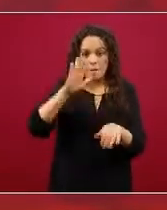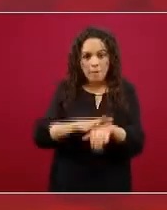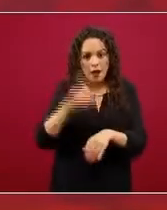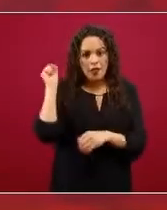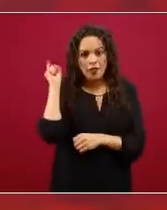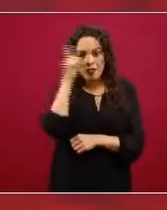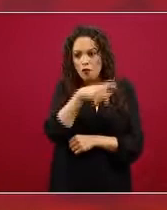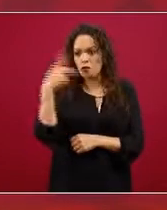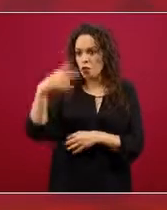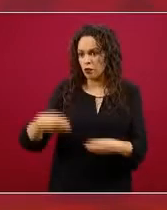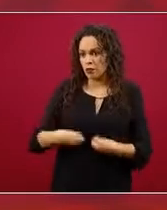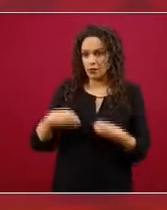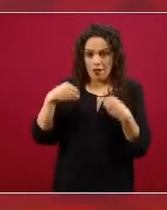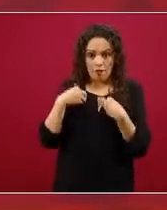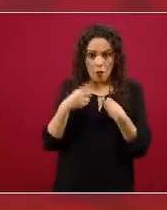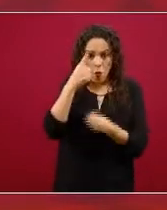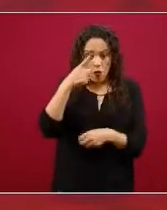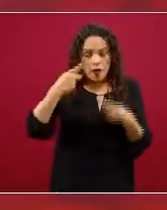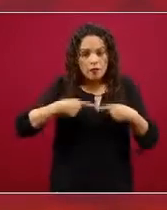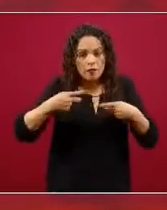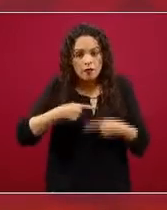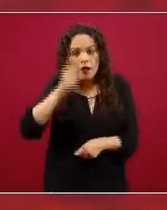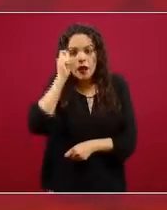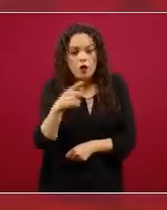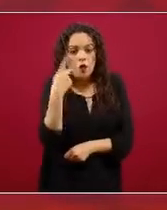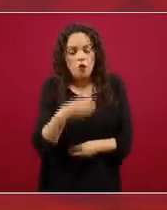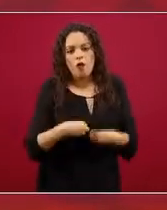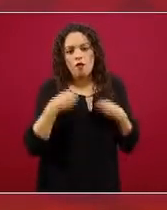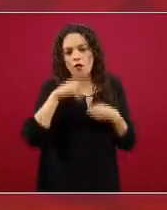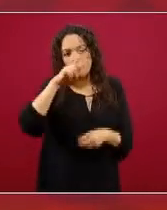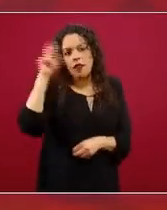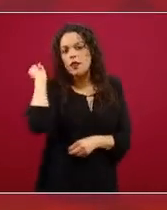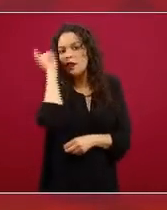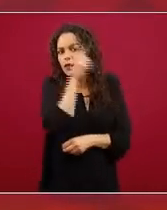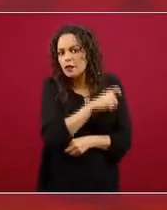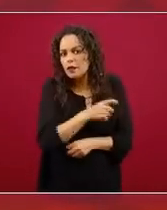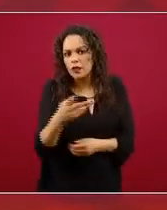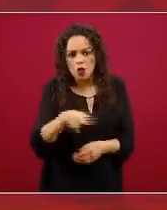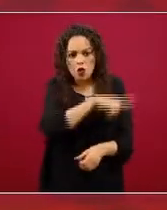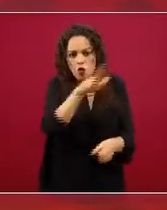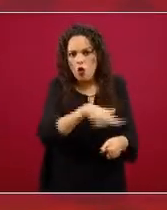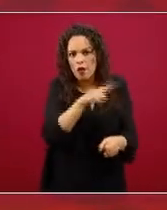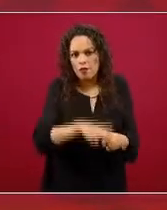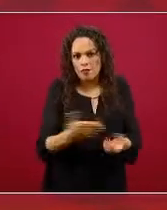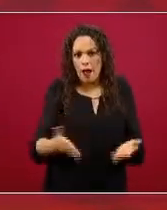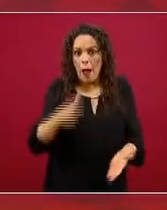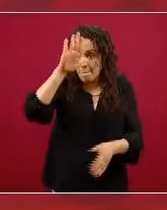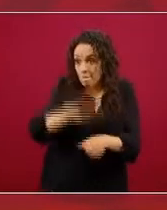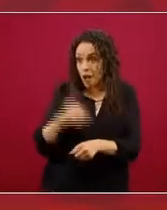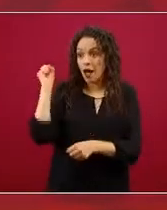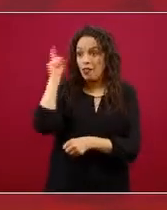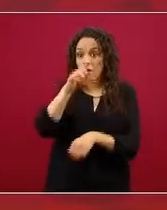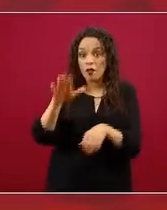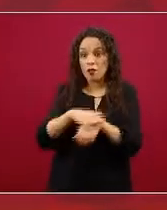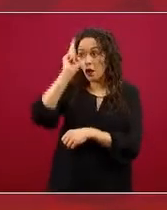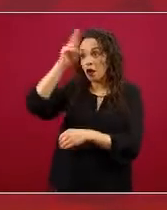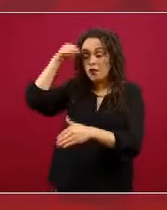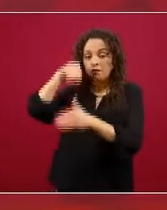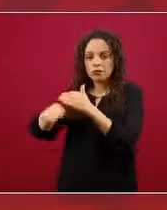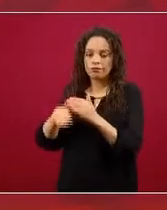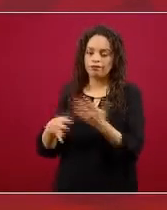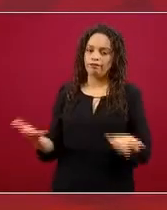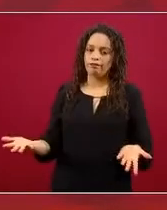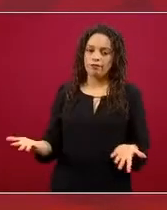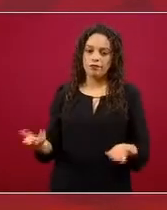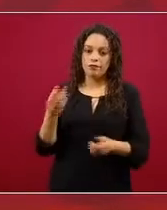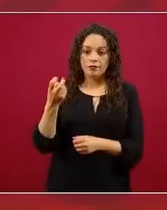vida a una persona que vive en ciertas condiciones. Es una sobreinterpretación de las medidas de seguridad sanitaria,